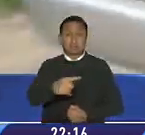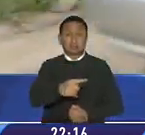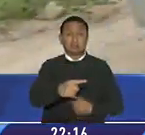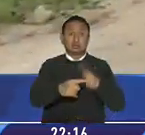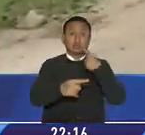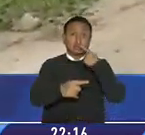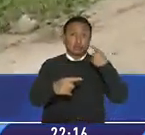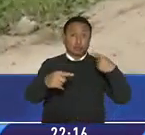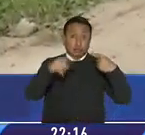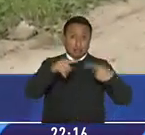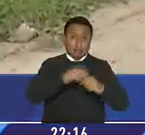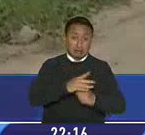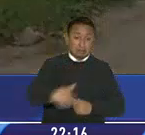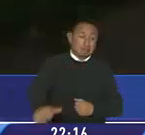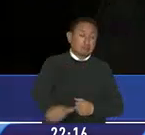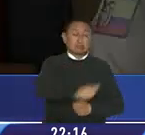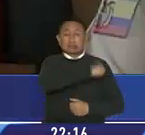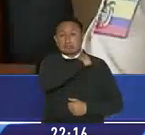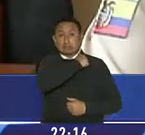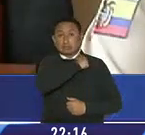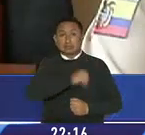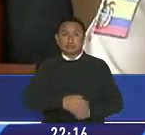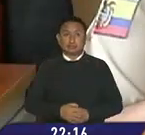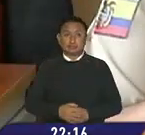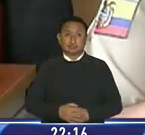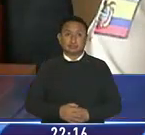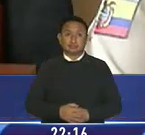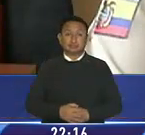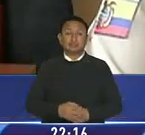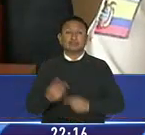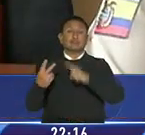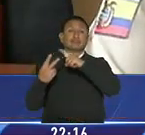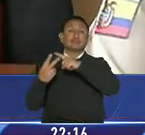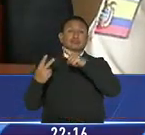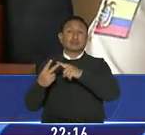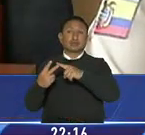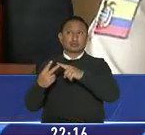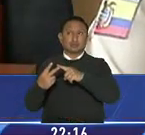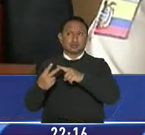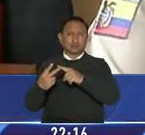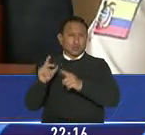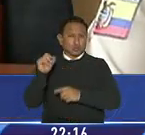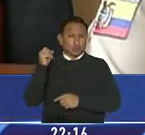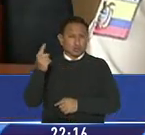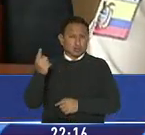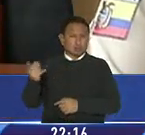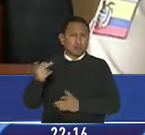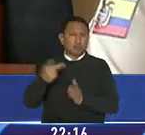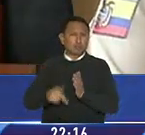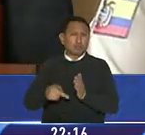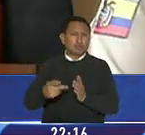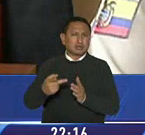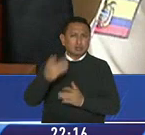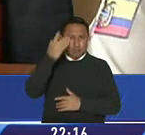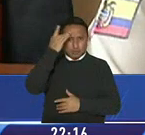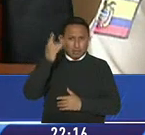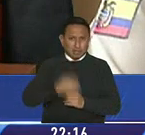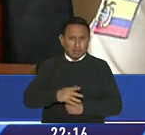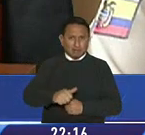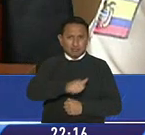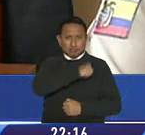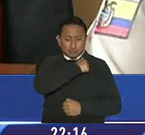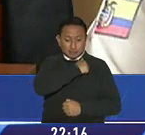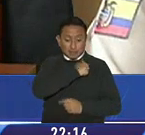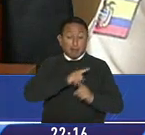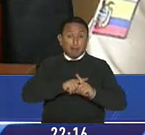a un habitante de ese sector. La intención de ellos todavía no la tenemos clara, ni cuál es la motivación. Sin embargo, se